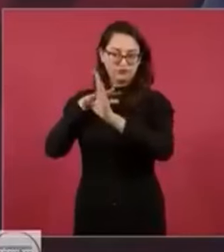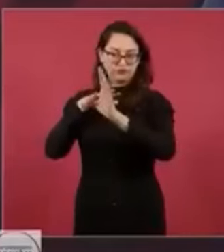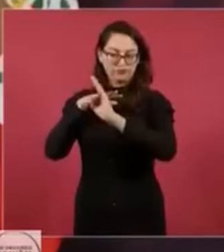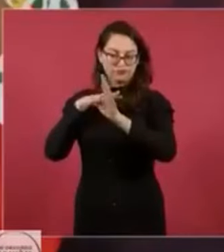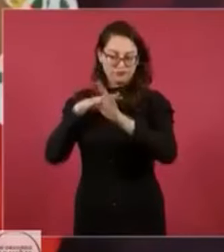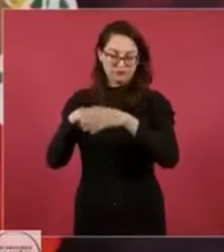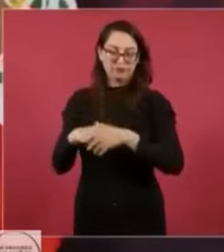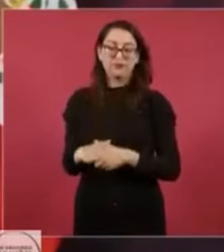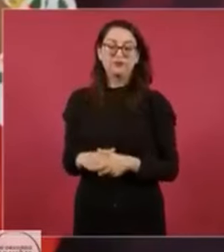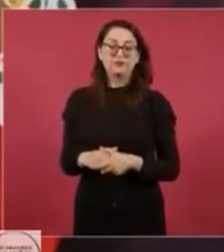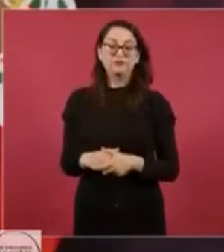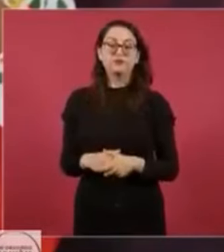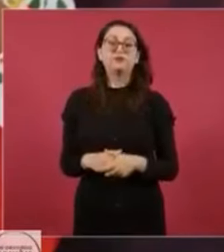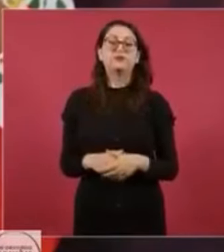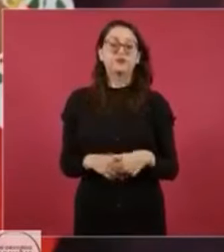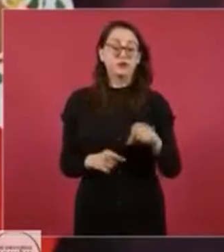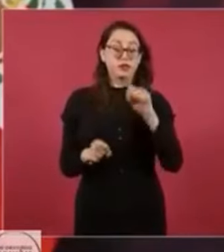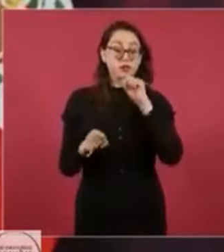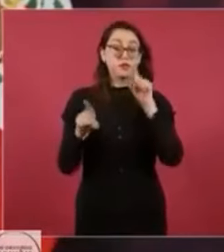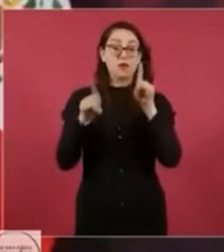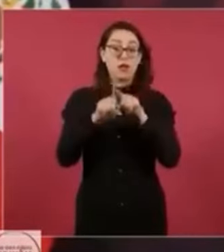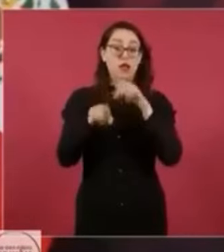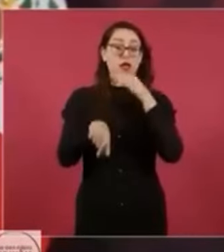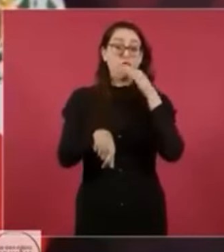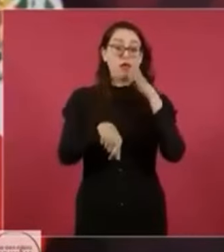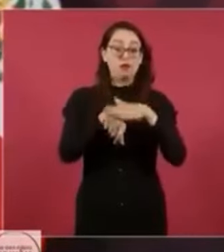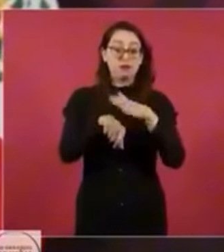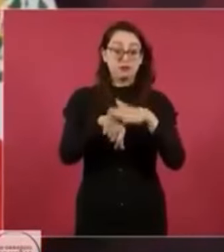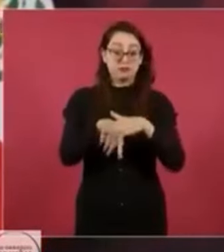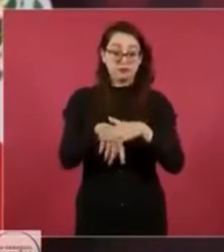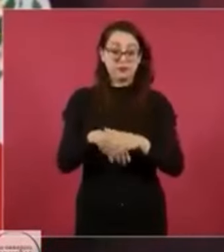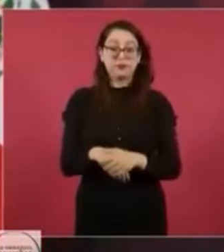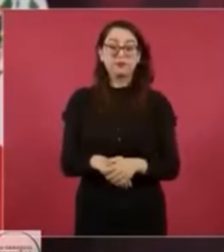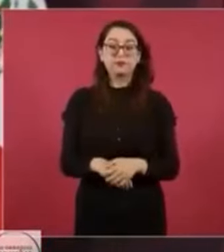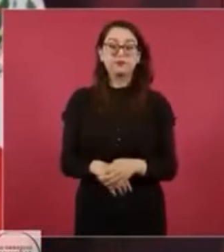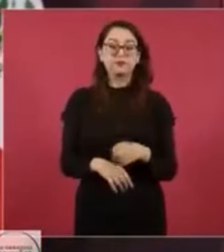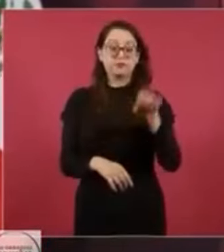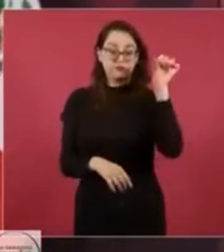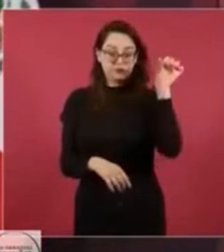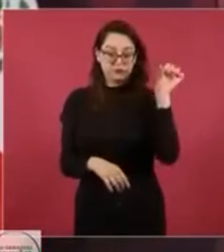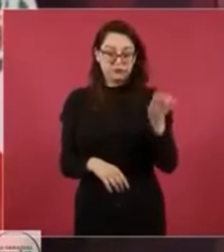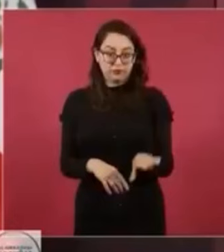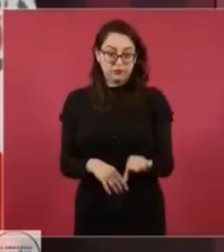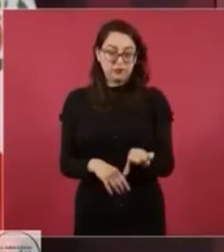Hoy vamos a abanderar a la delegación mexicana que va a los Juegos